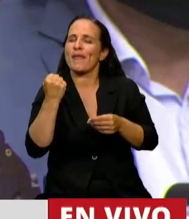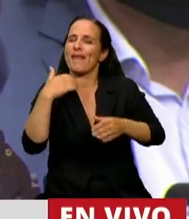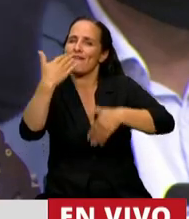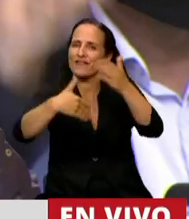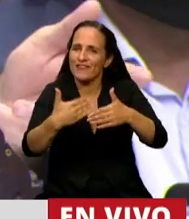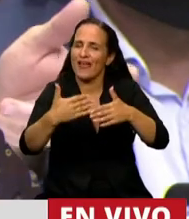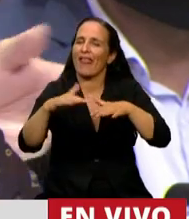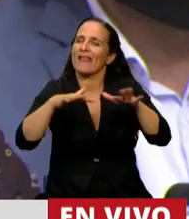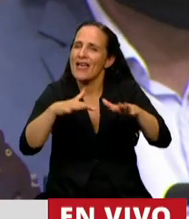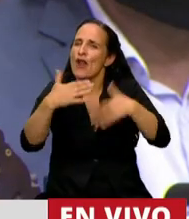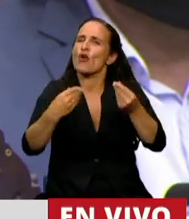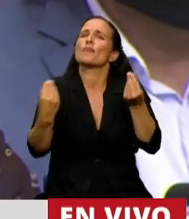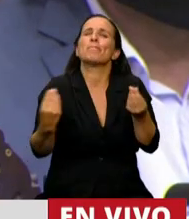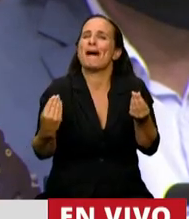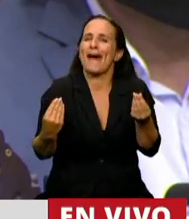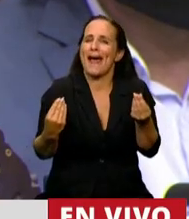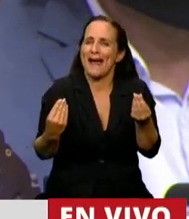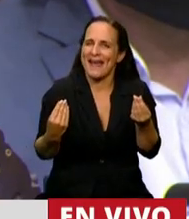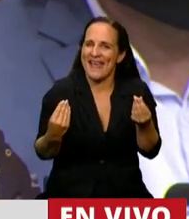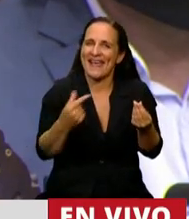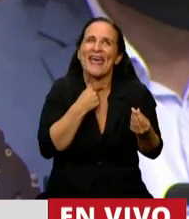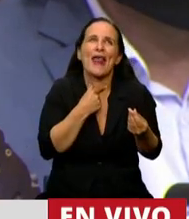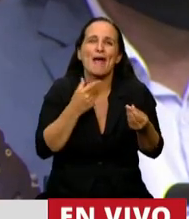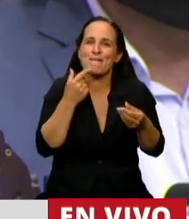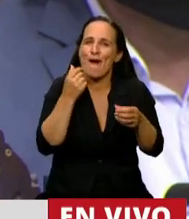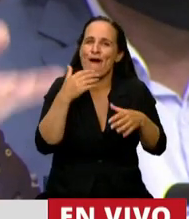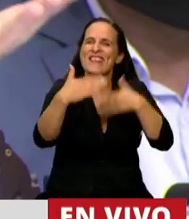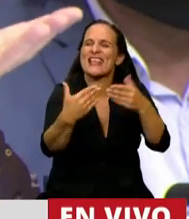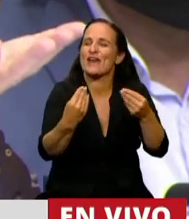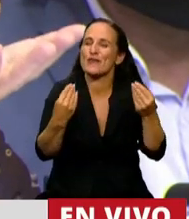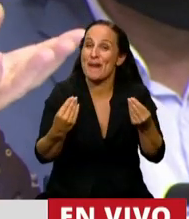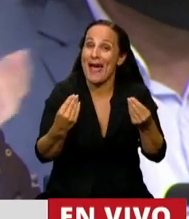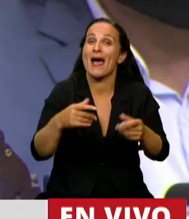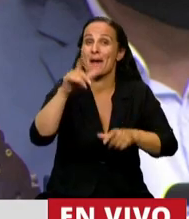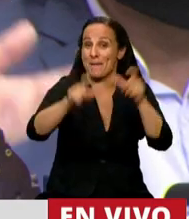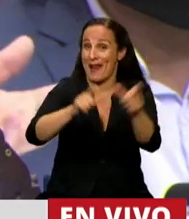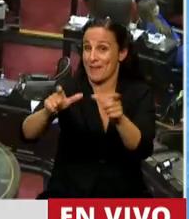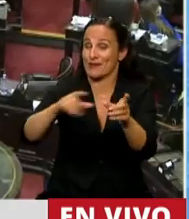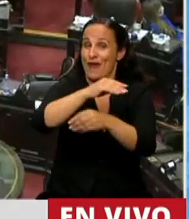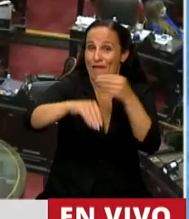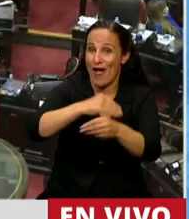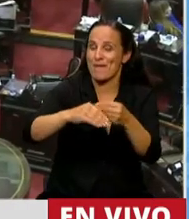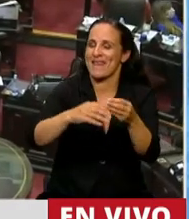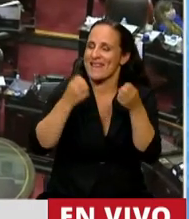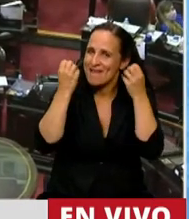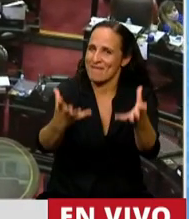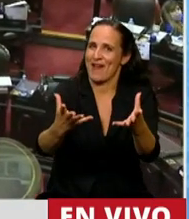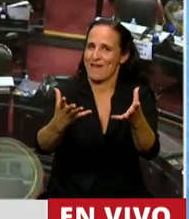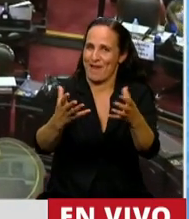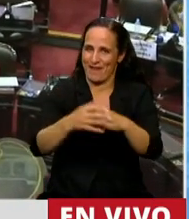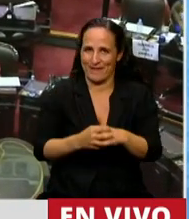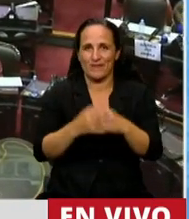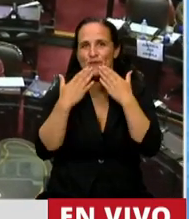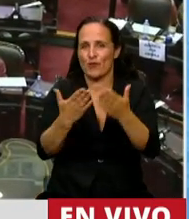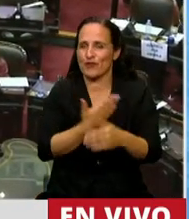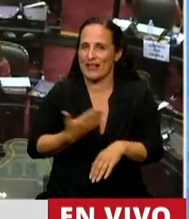también de aquellos para qué queremos la actividad económica y para qué queremos el desarrollo. Para el bienestar de la familia y de la economía de la familia. Muchas gracias,